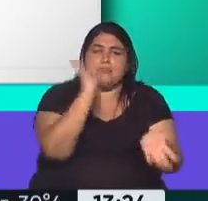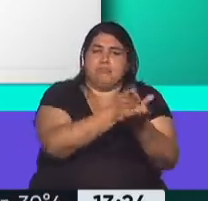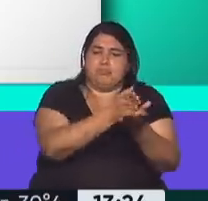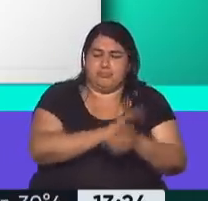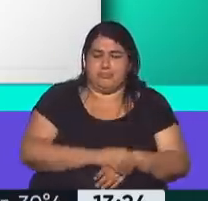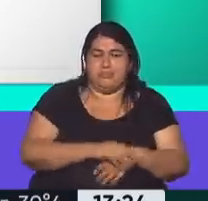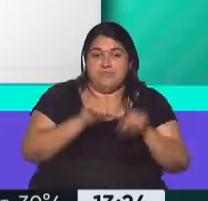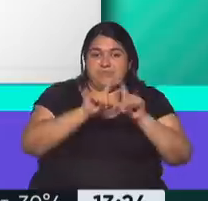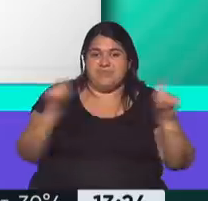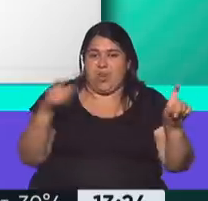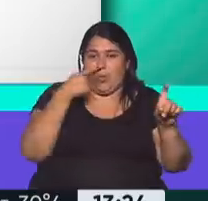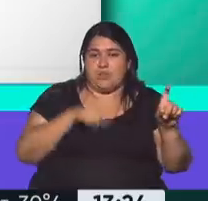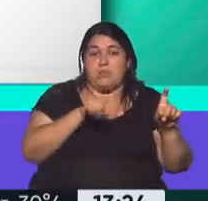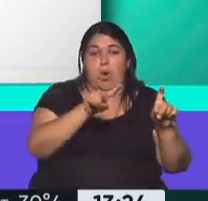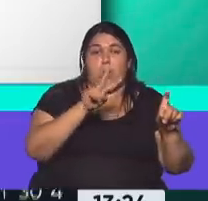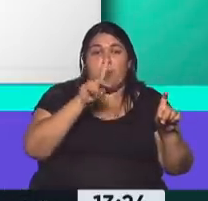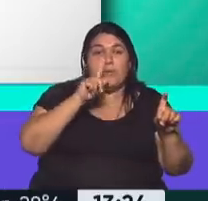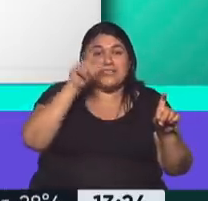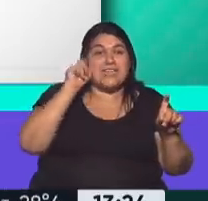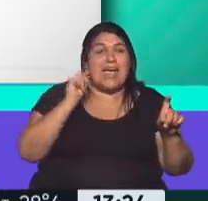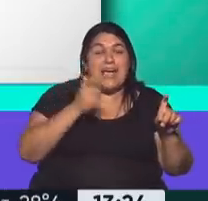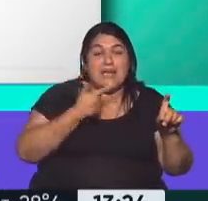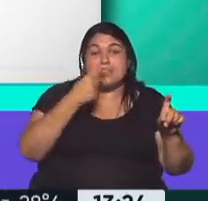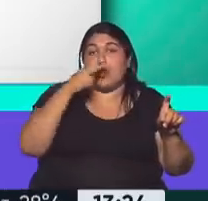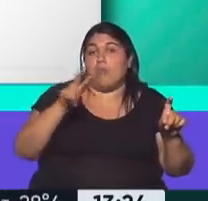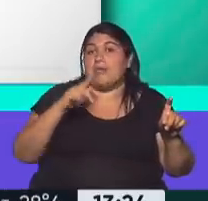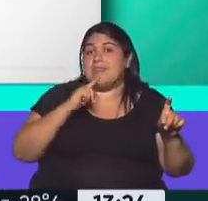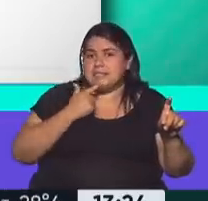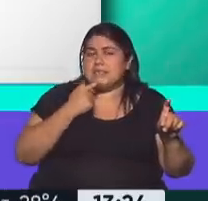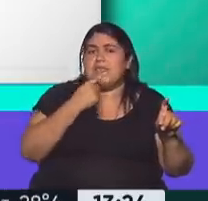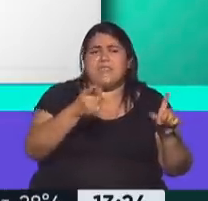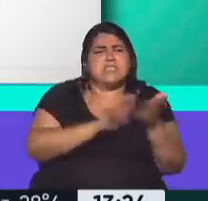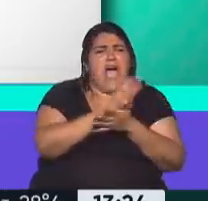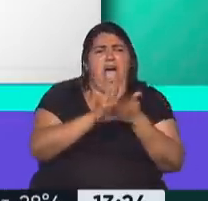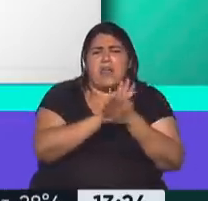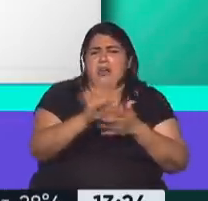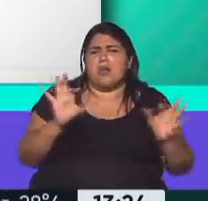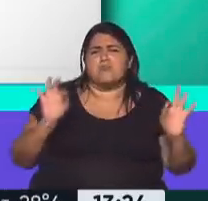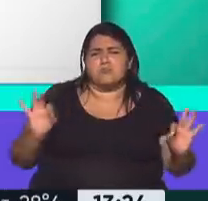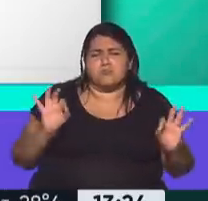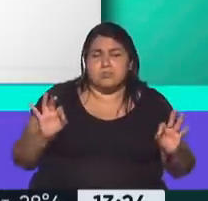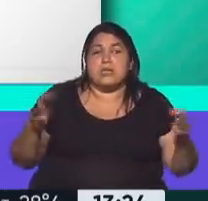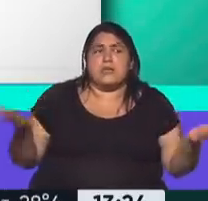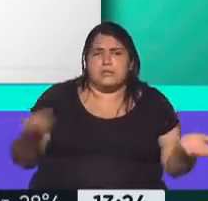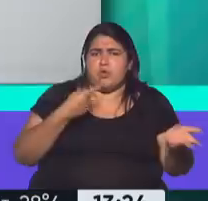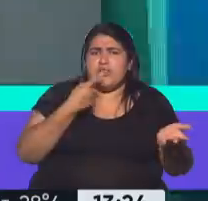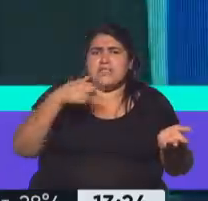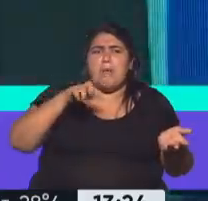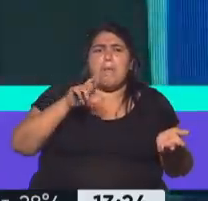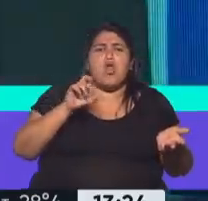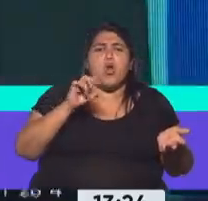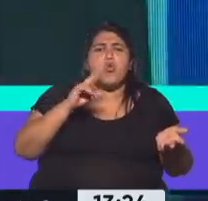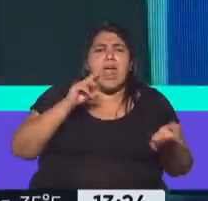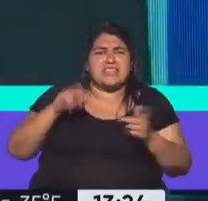con este último párrafo, porque Villegas, en esta reunión en 2017, dice que está todo arreglado en la Procuración. Y cuando habla de la Procuración,